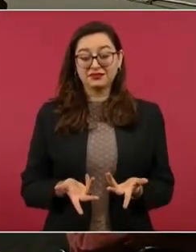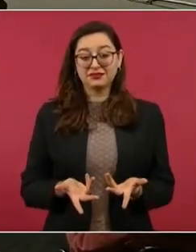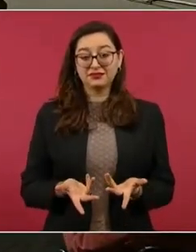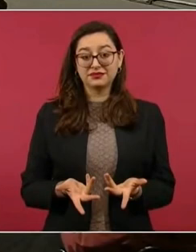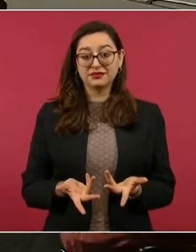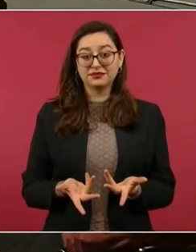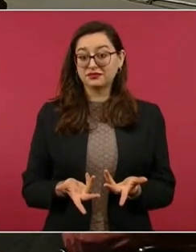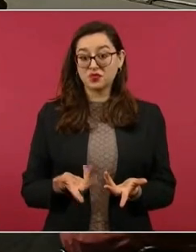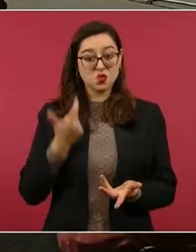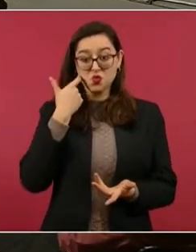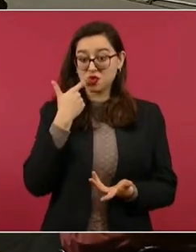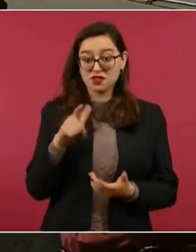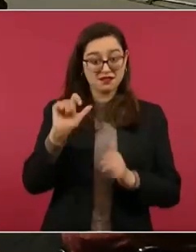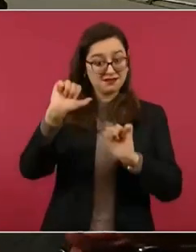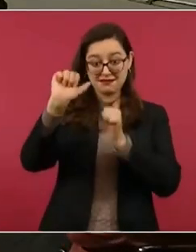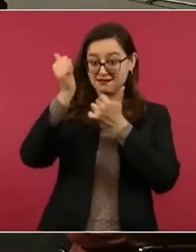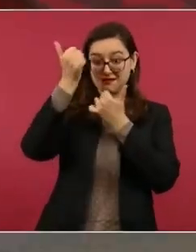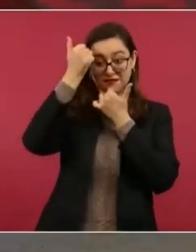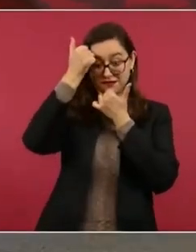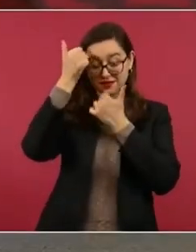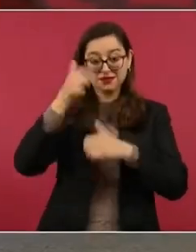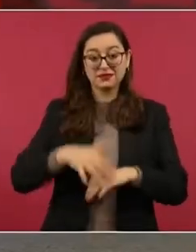pero esto ayuda mucho